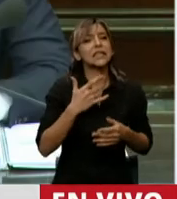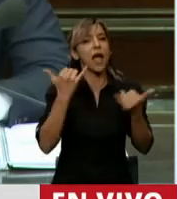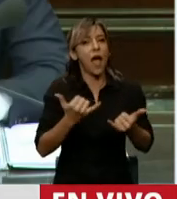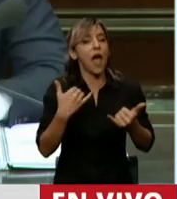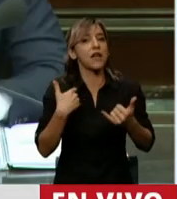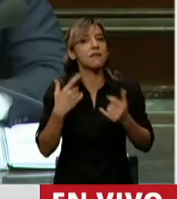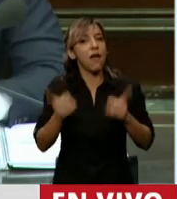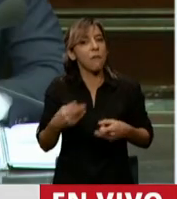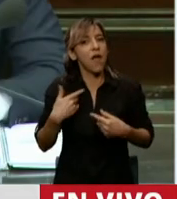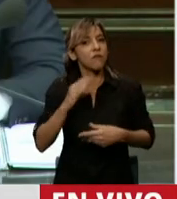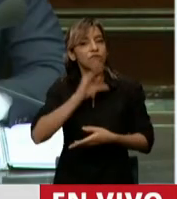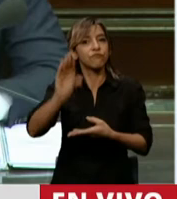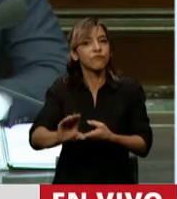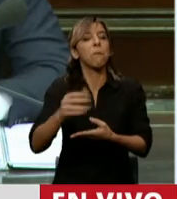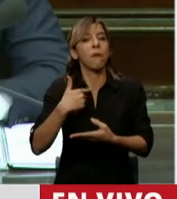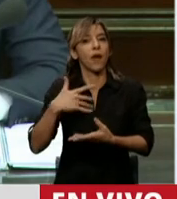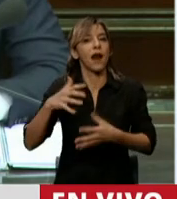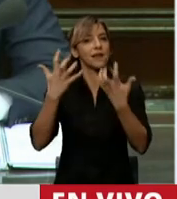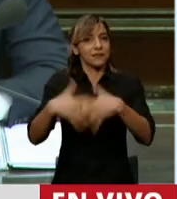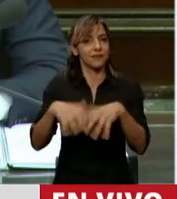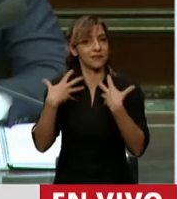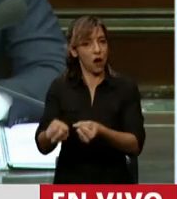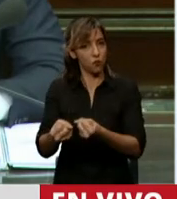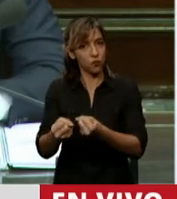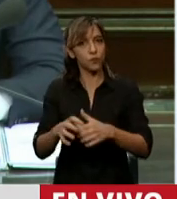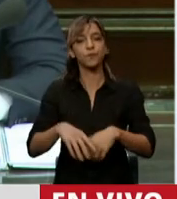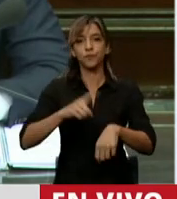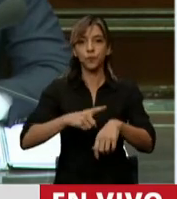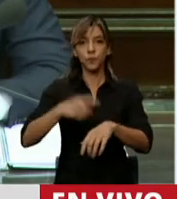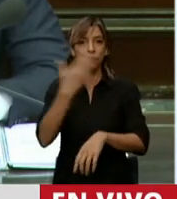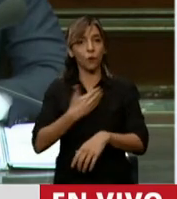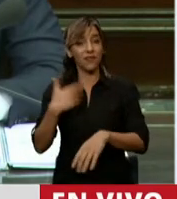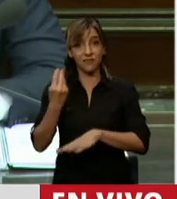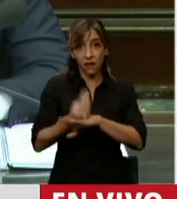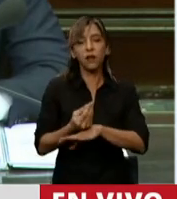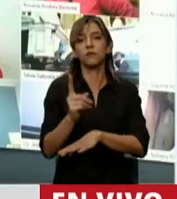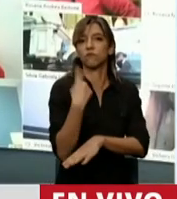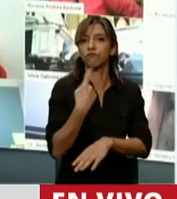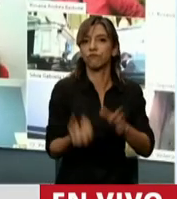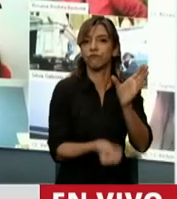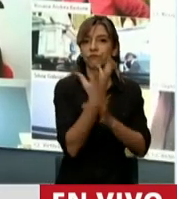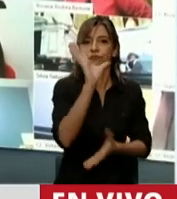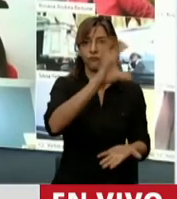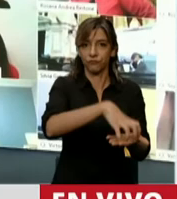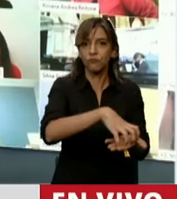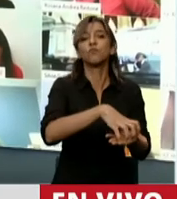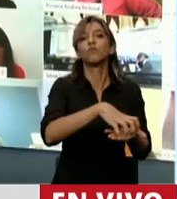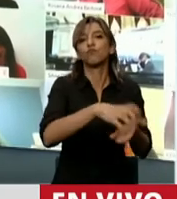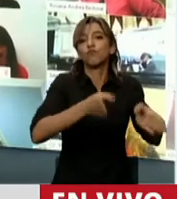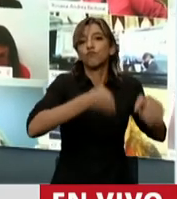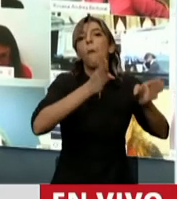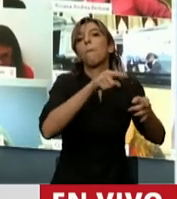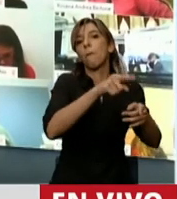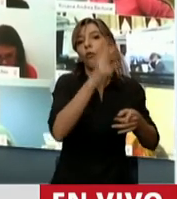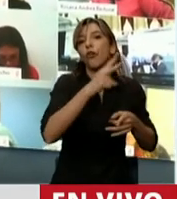sistema de salud. Nosotros tenemos, durante la visita del presidente, hemos habilitado un centro de contingencia con 240 camas para casos leves